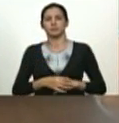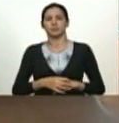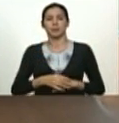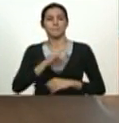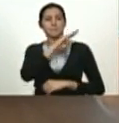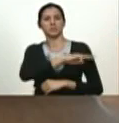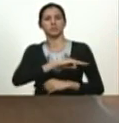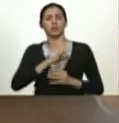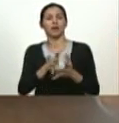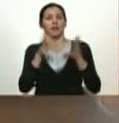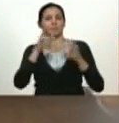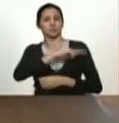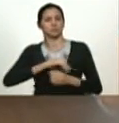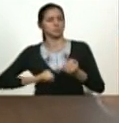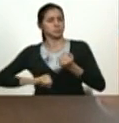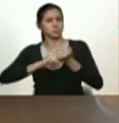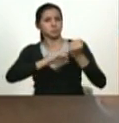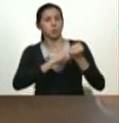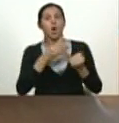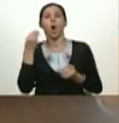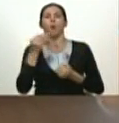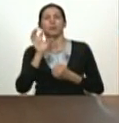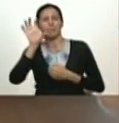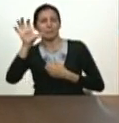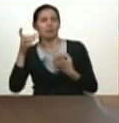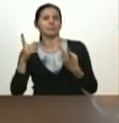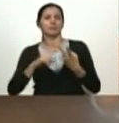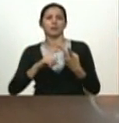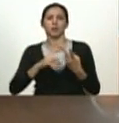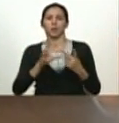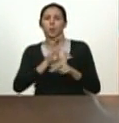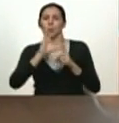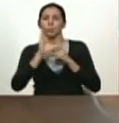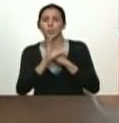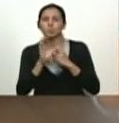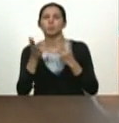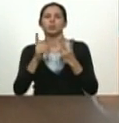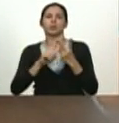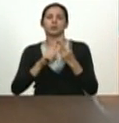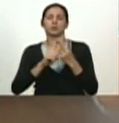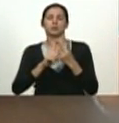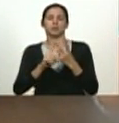misiones y grandes misiones la misión jóvenes de la patria la misión cultura corazón adentro